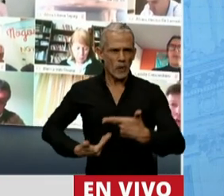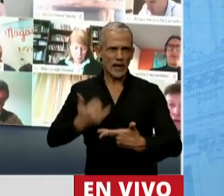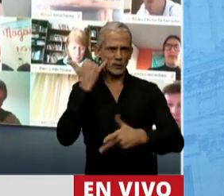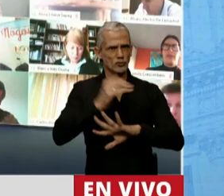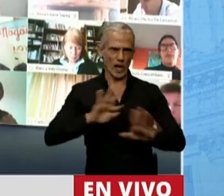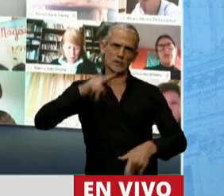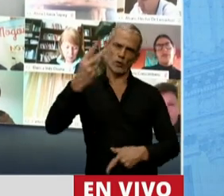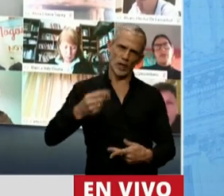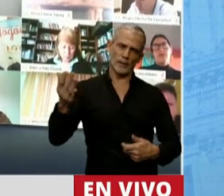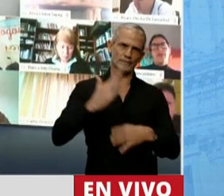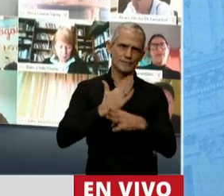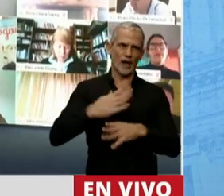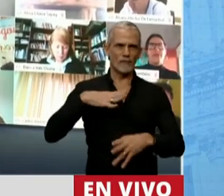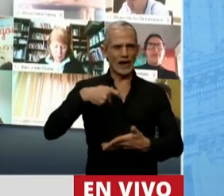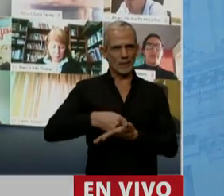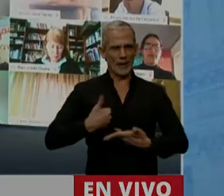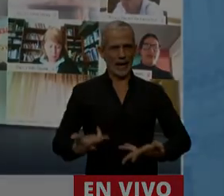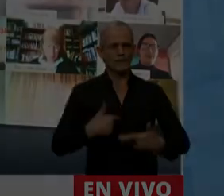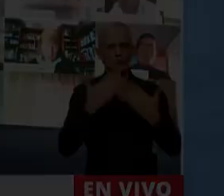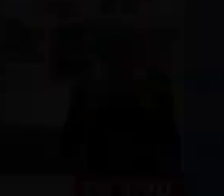oportunidad que tiene este gobierno de hacerlo. Muchas gracias. Gracias, diputado.